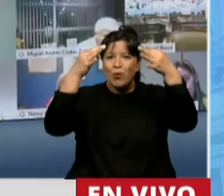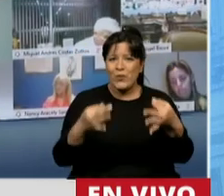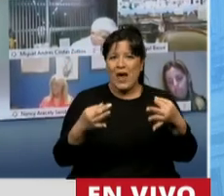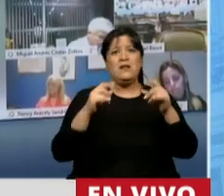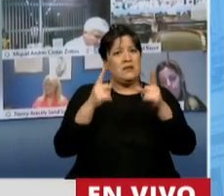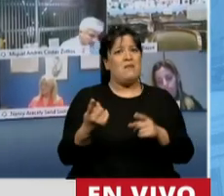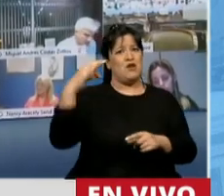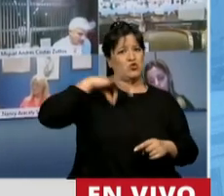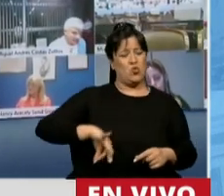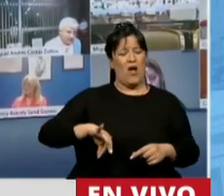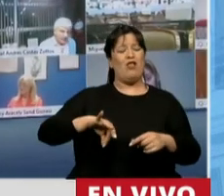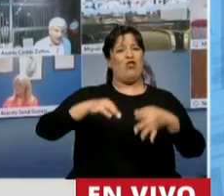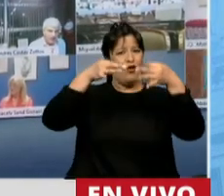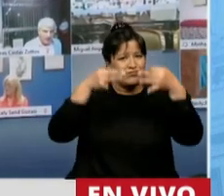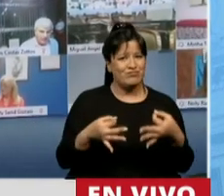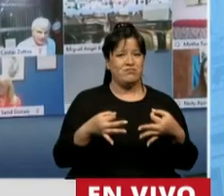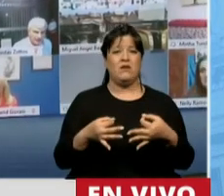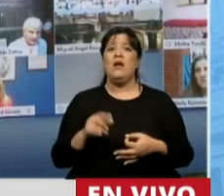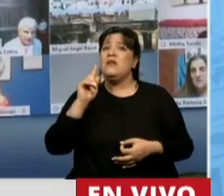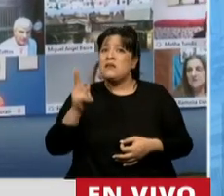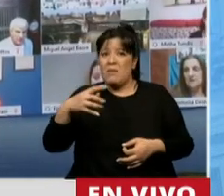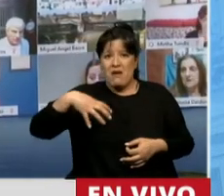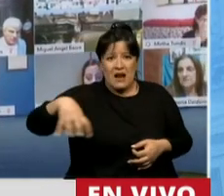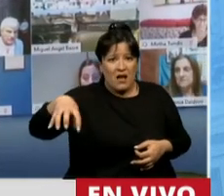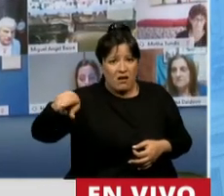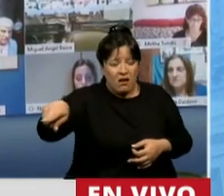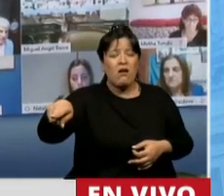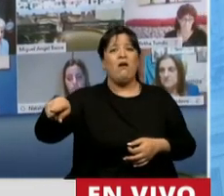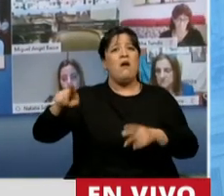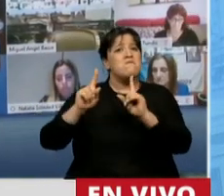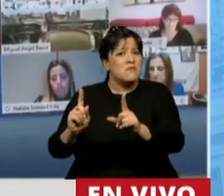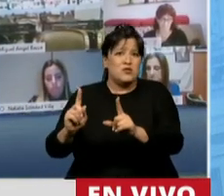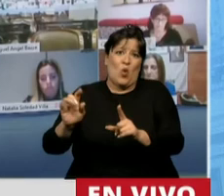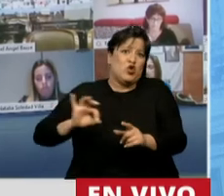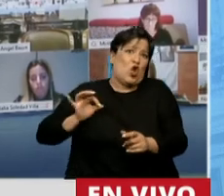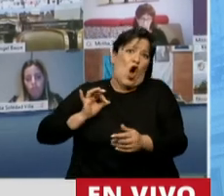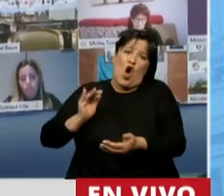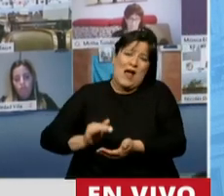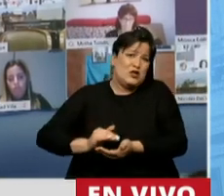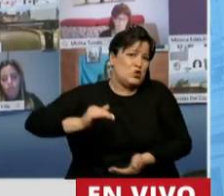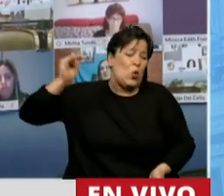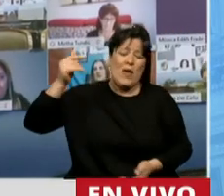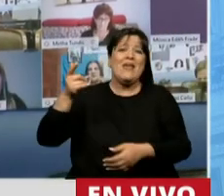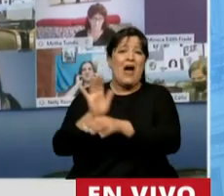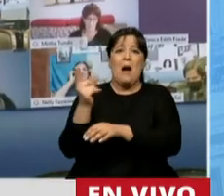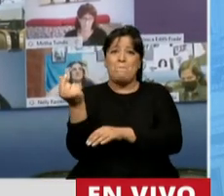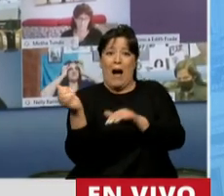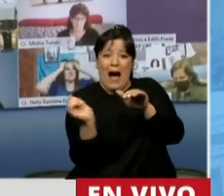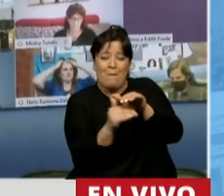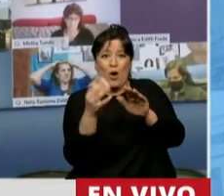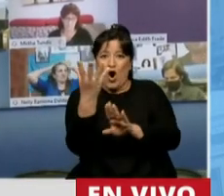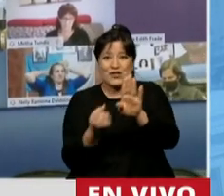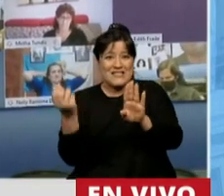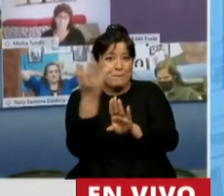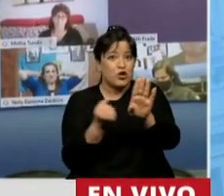y forma. Y para que quienes aportaron toda su vida para tener una jubilación digna también cobren en